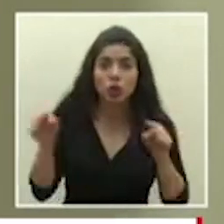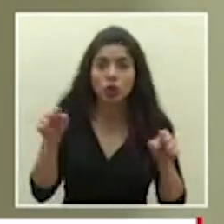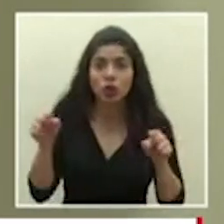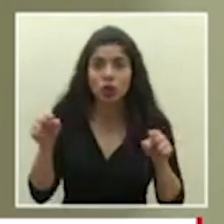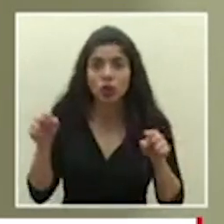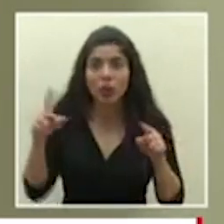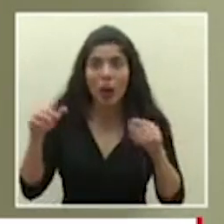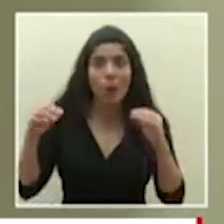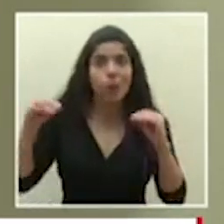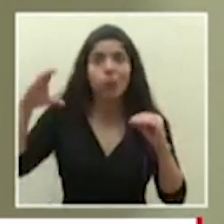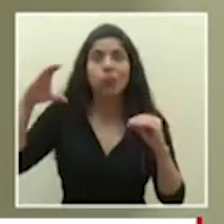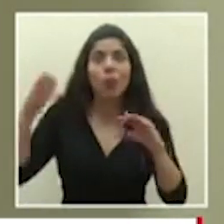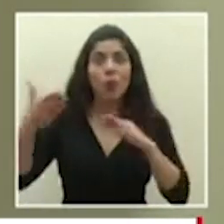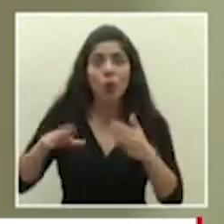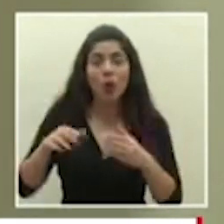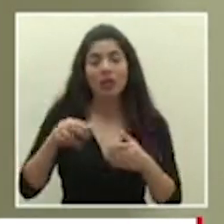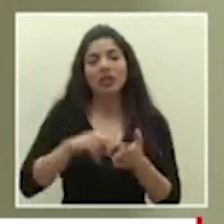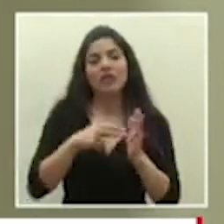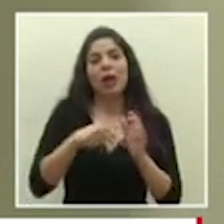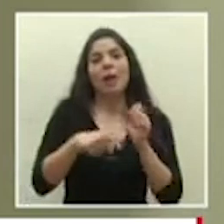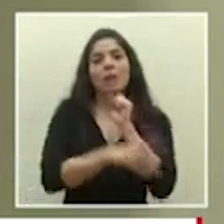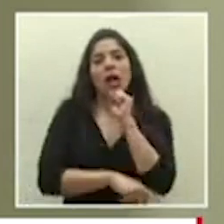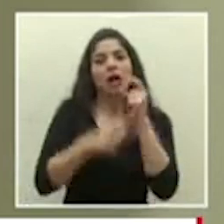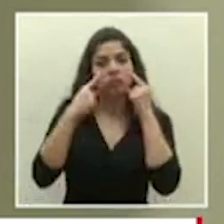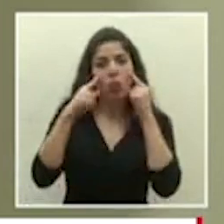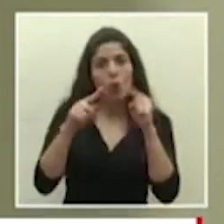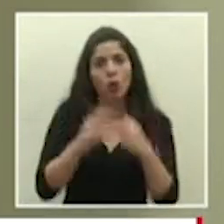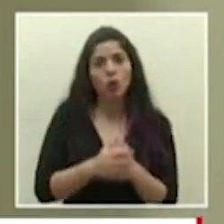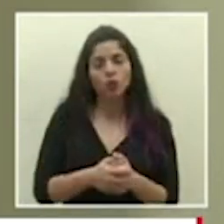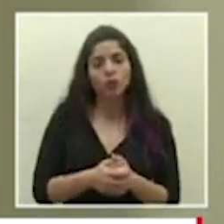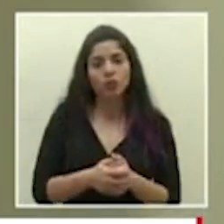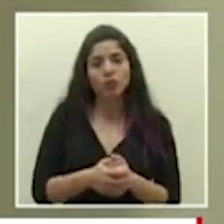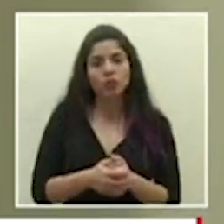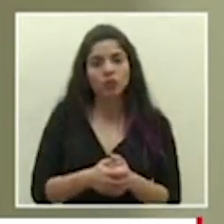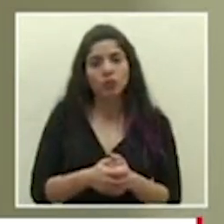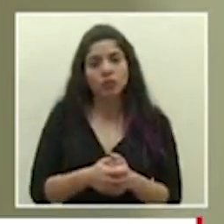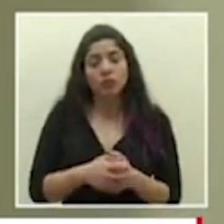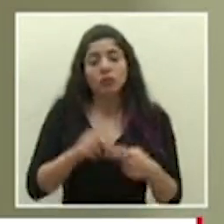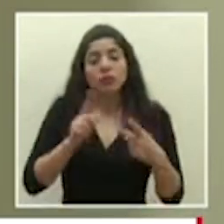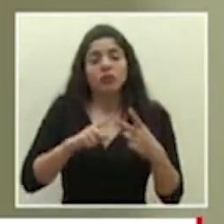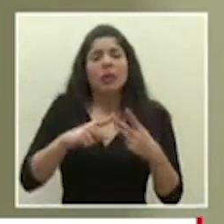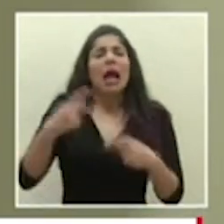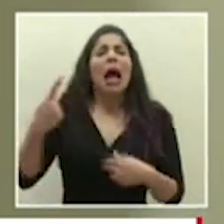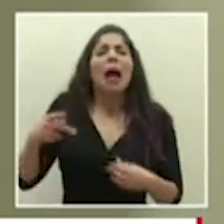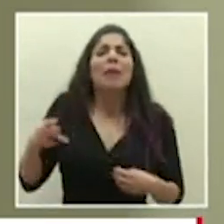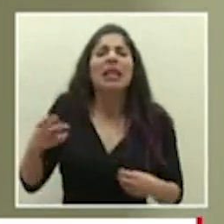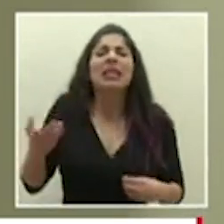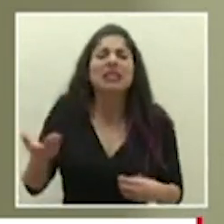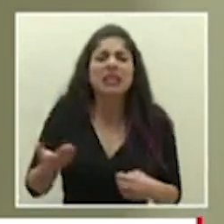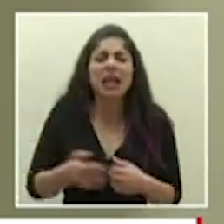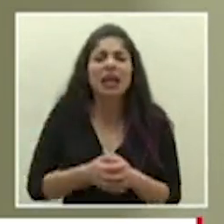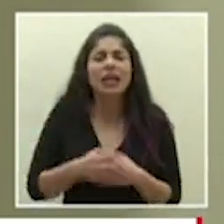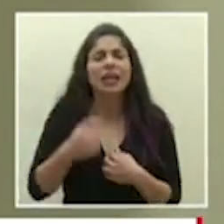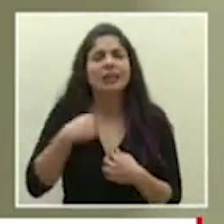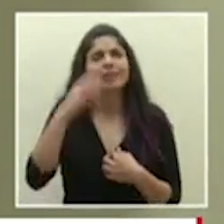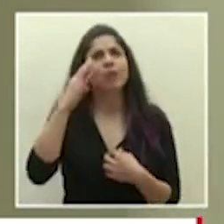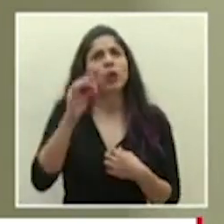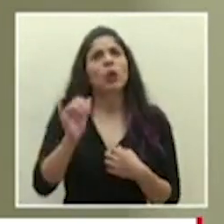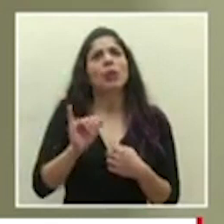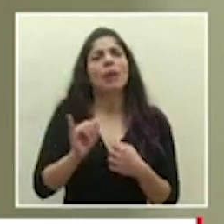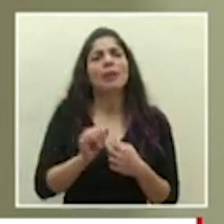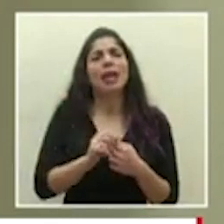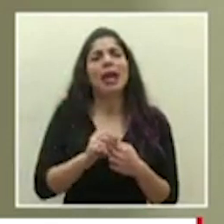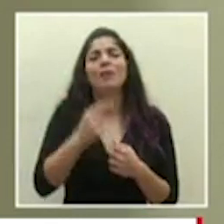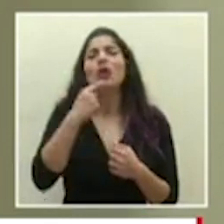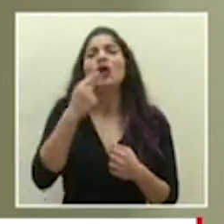eso es un logro país ahora la la amenaza creo que es también lo que